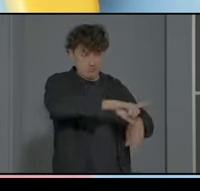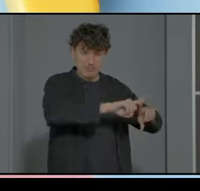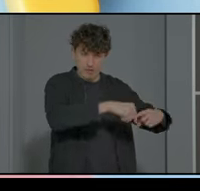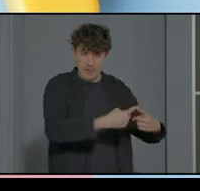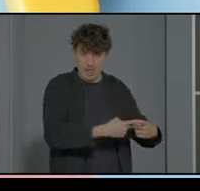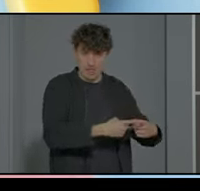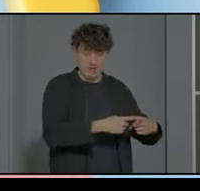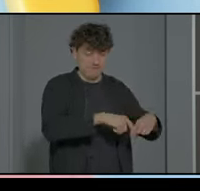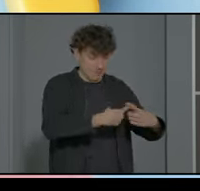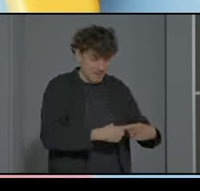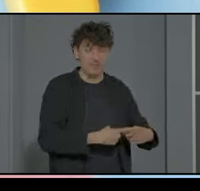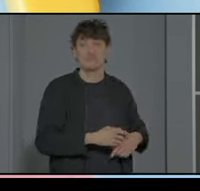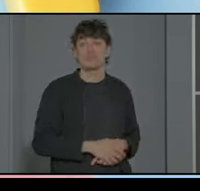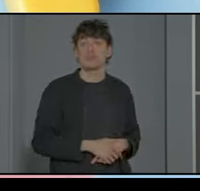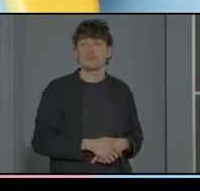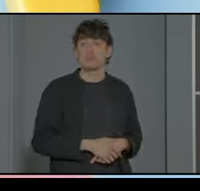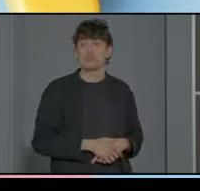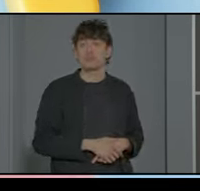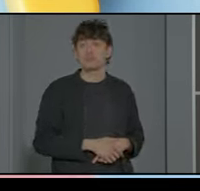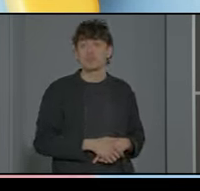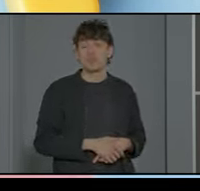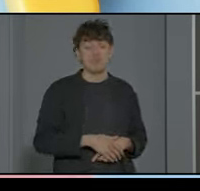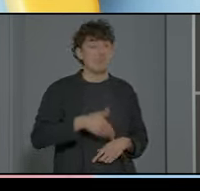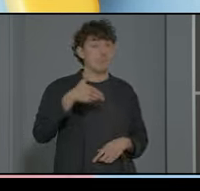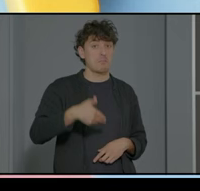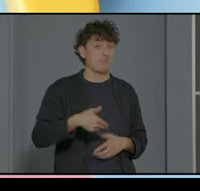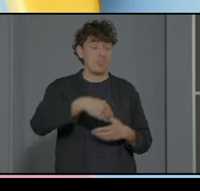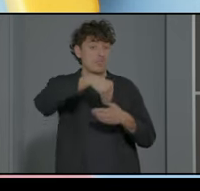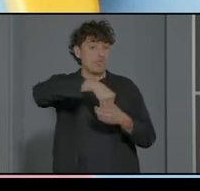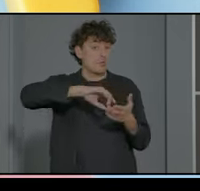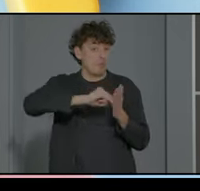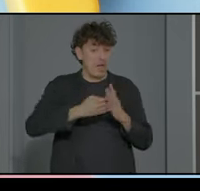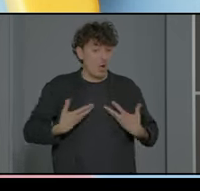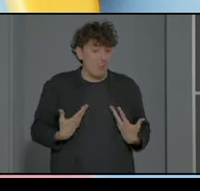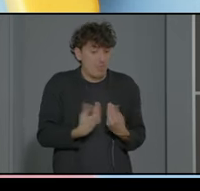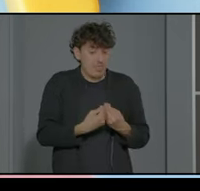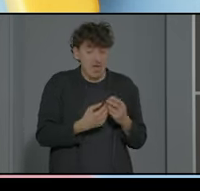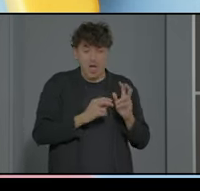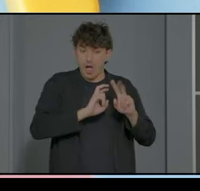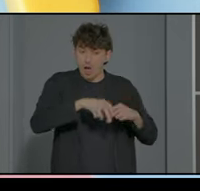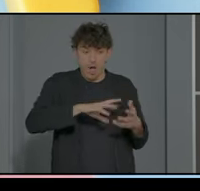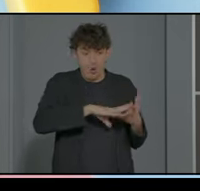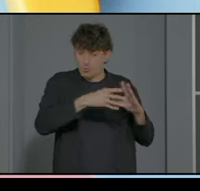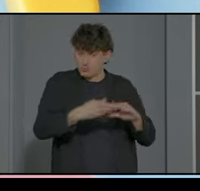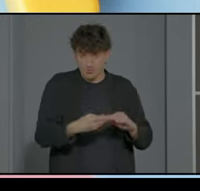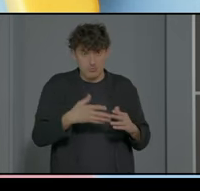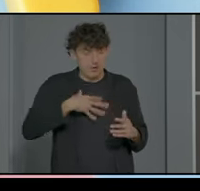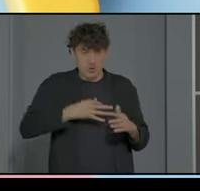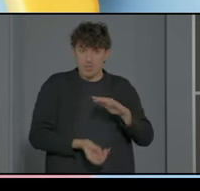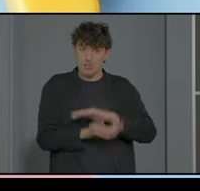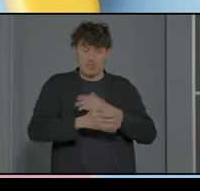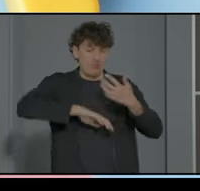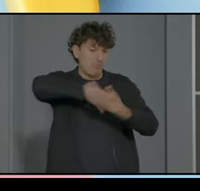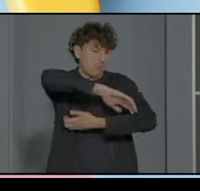imprescindible que sea un poco refrendado por ajustes en el propio plan de convivencia porque los conflictos van a ocurrir aunque